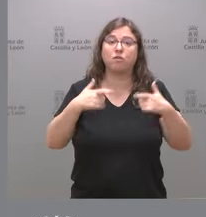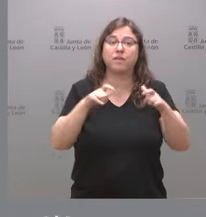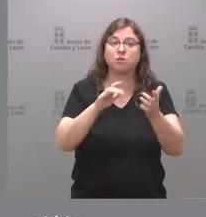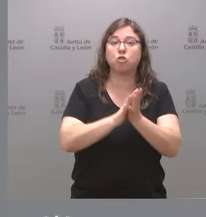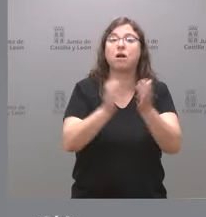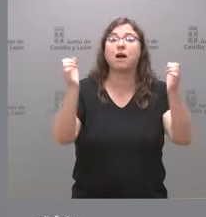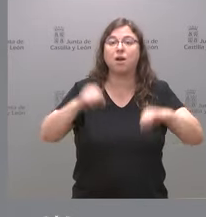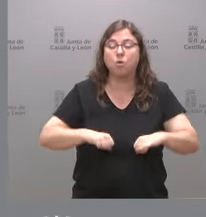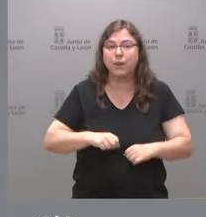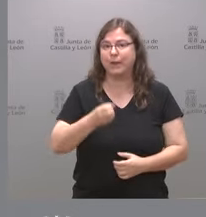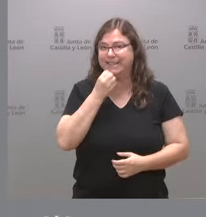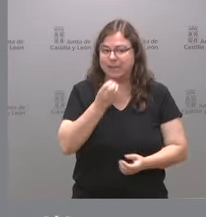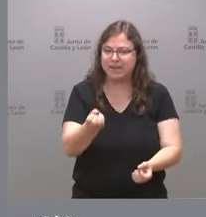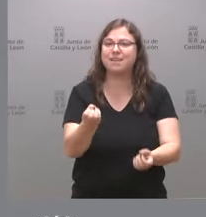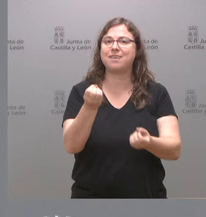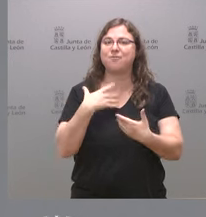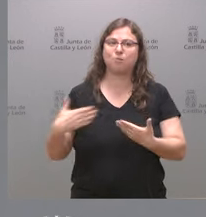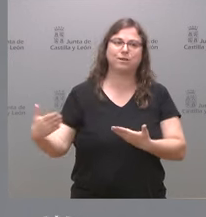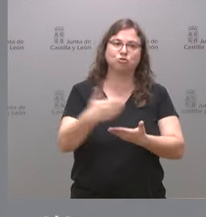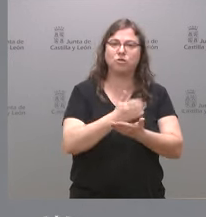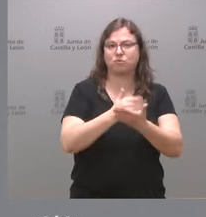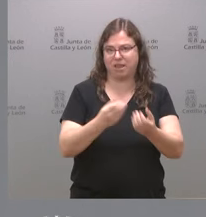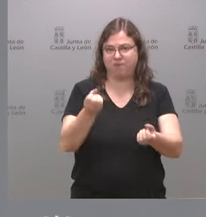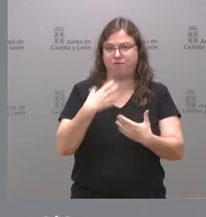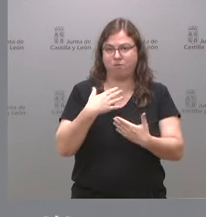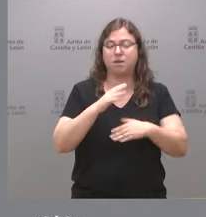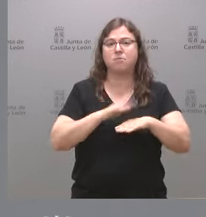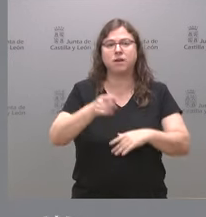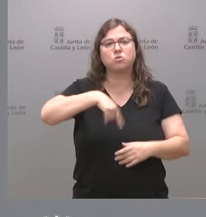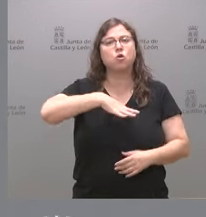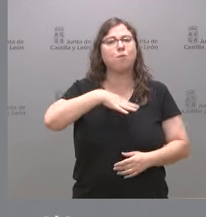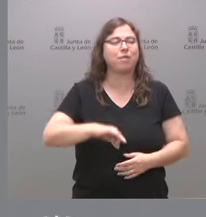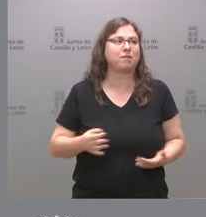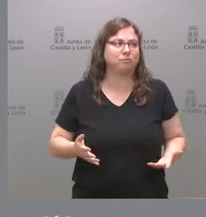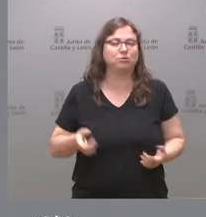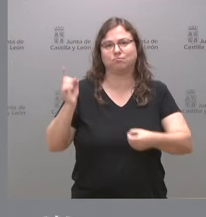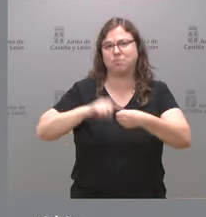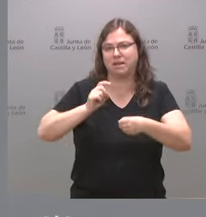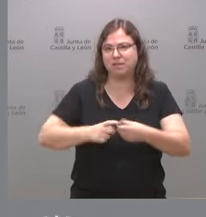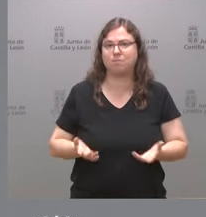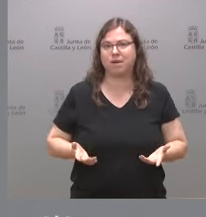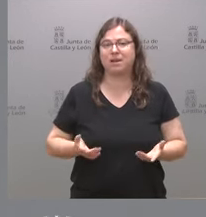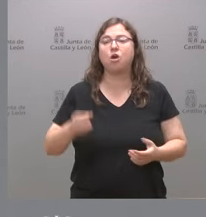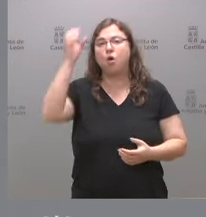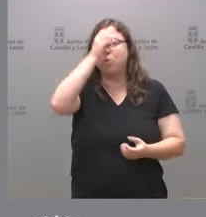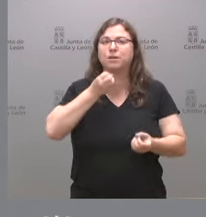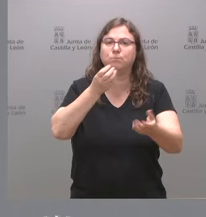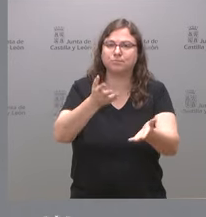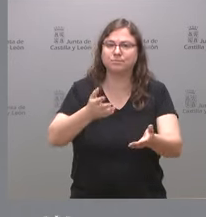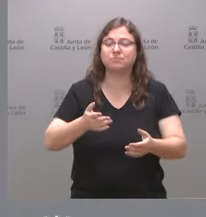como usted señala, es bueno que se informe al conjunto de las comunidades autónomas para que podamos, lógicamente, participar, dar nuestra opinión,